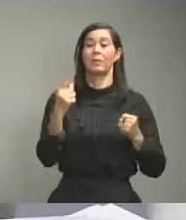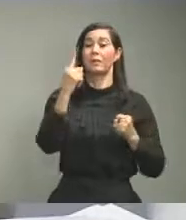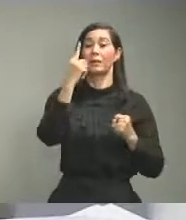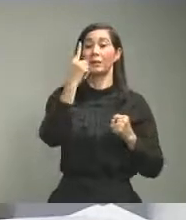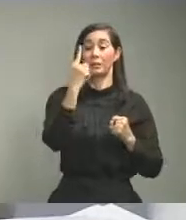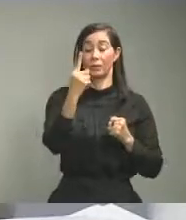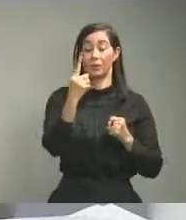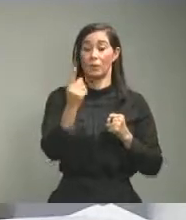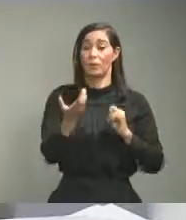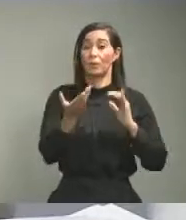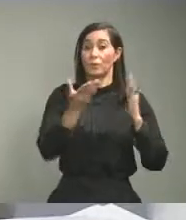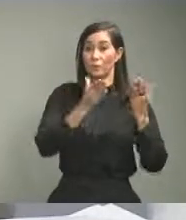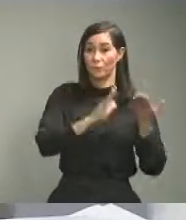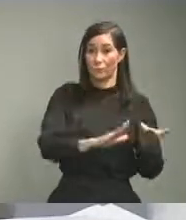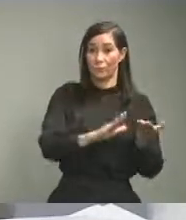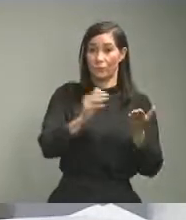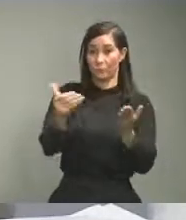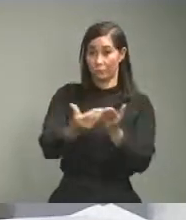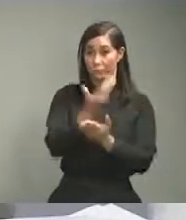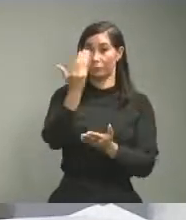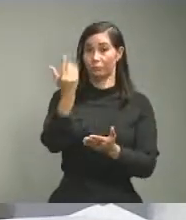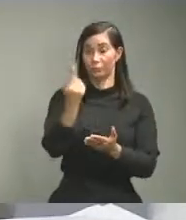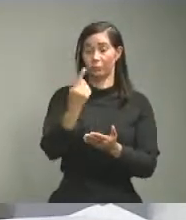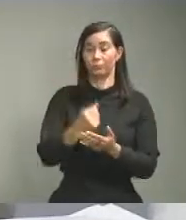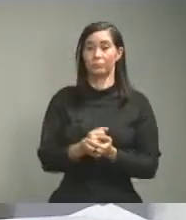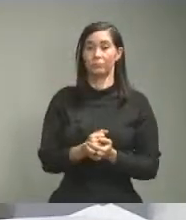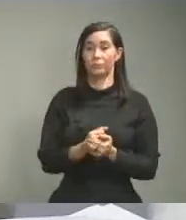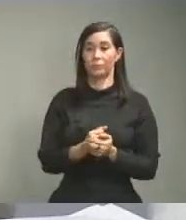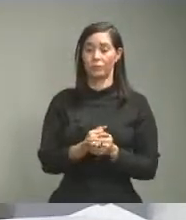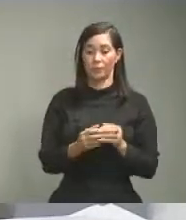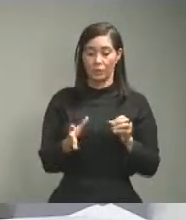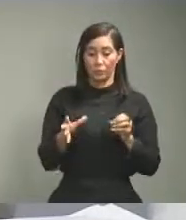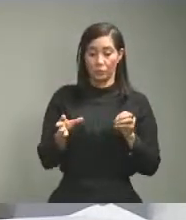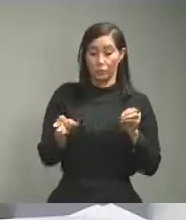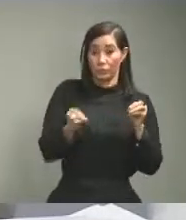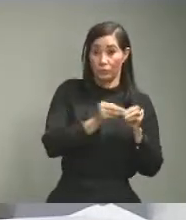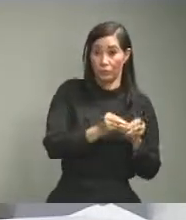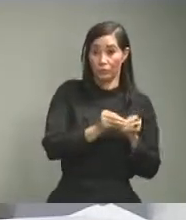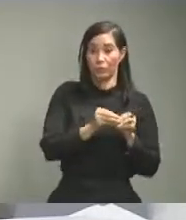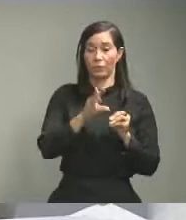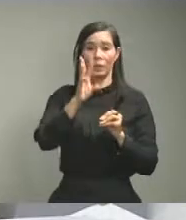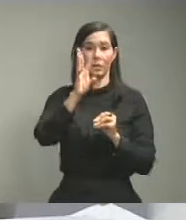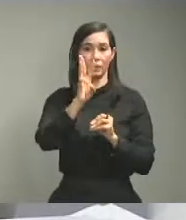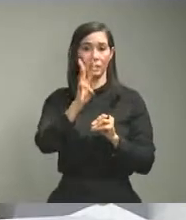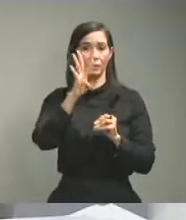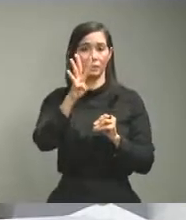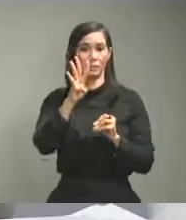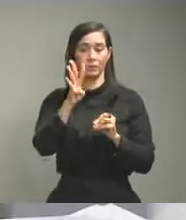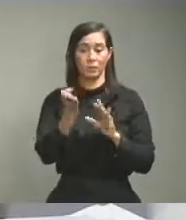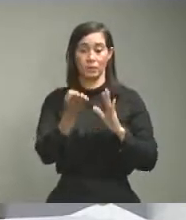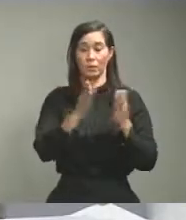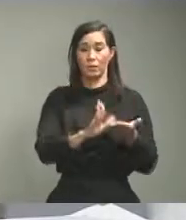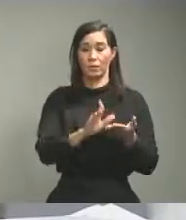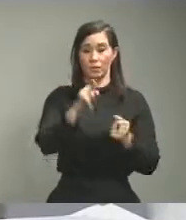fallecimiento nuevo acumulando un total de 64 en esa provincia